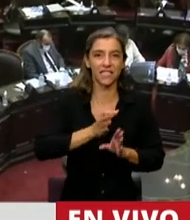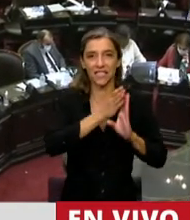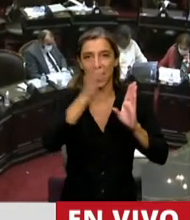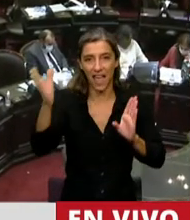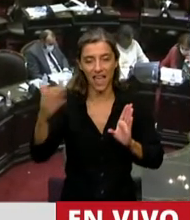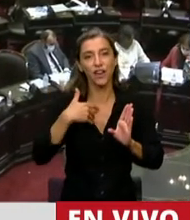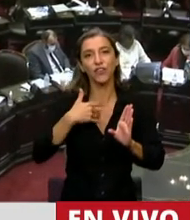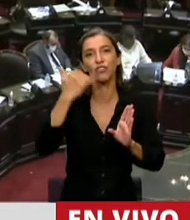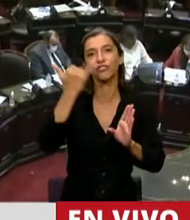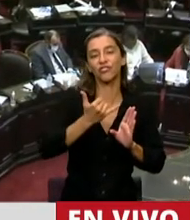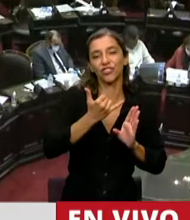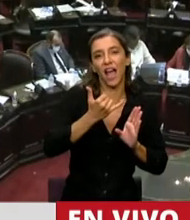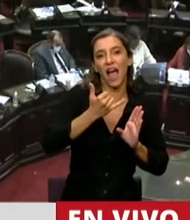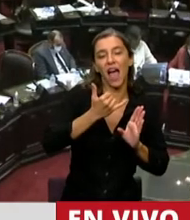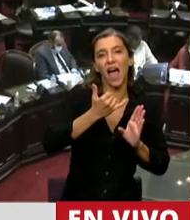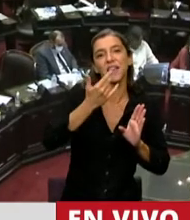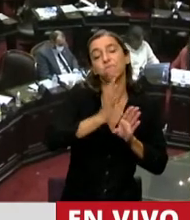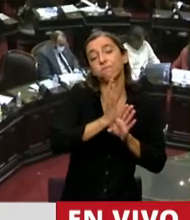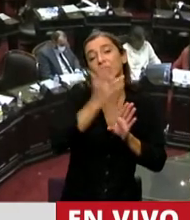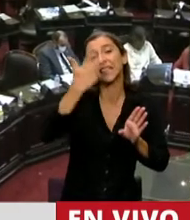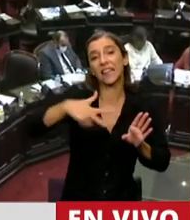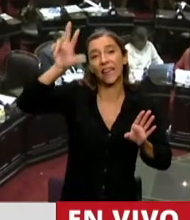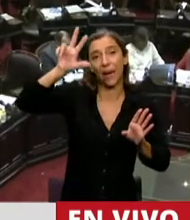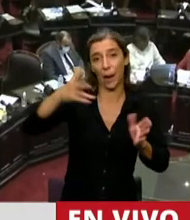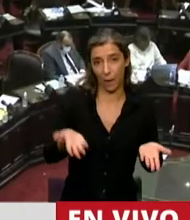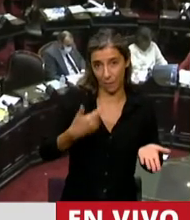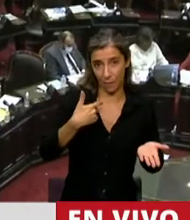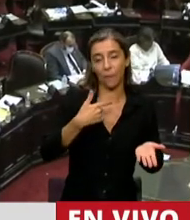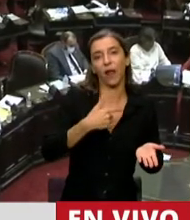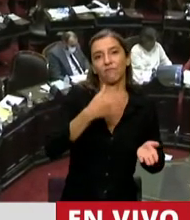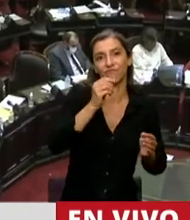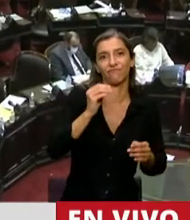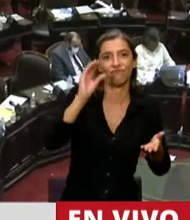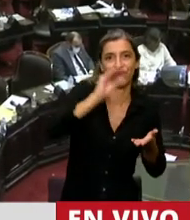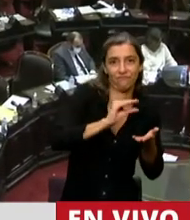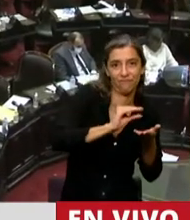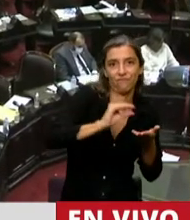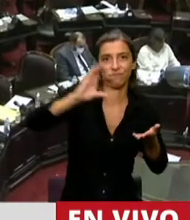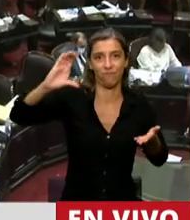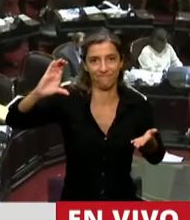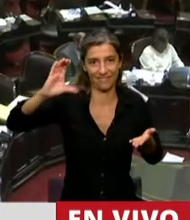acuerdo es triplicar, más que triplicar el financiamiento actual. Si